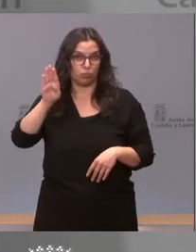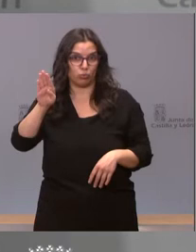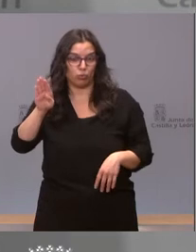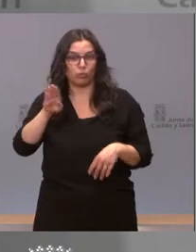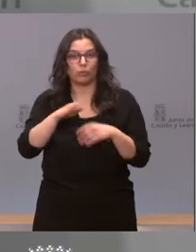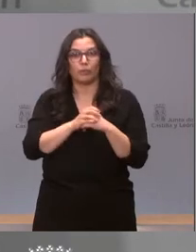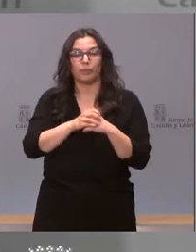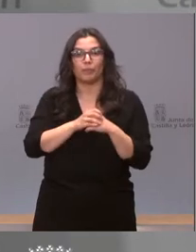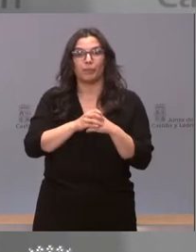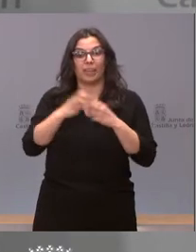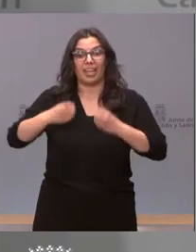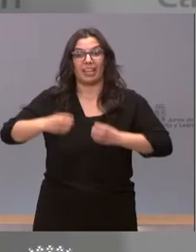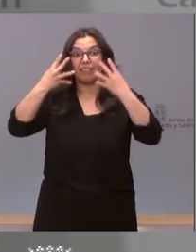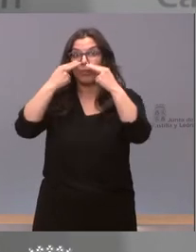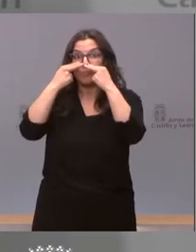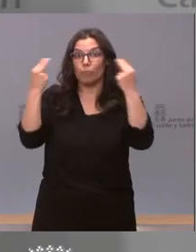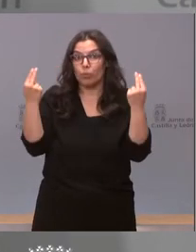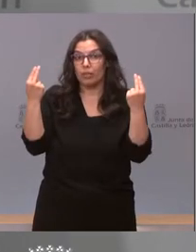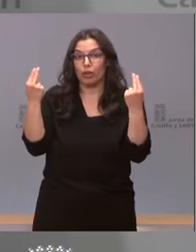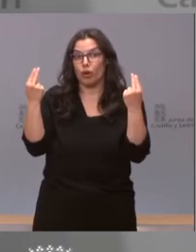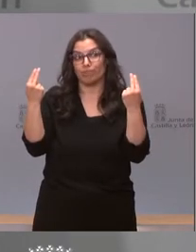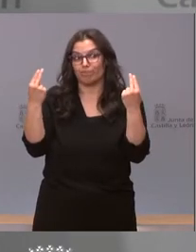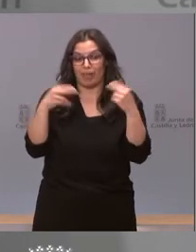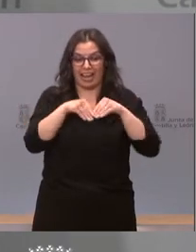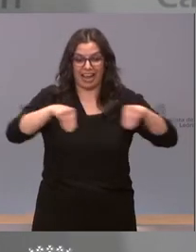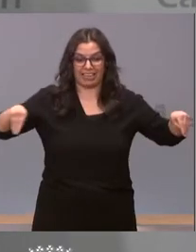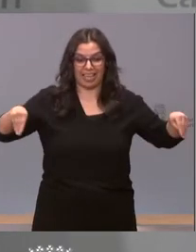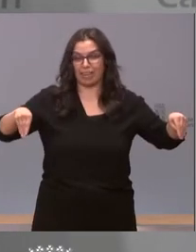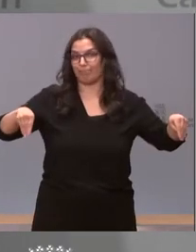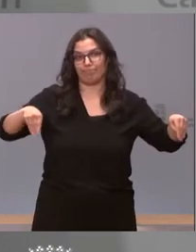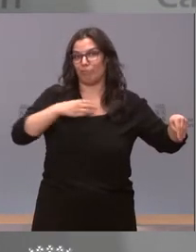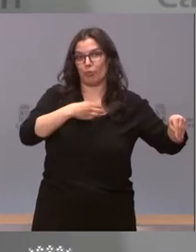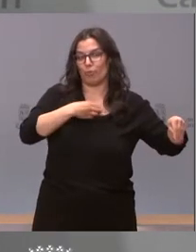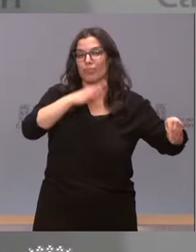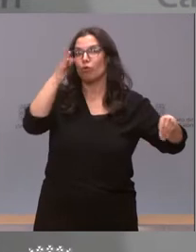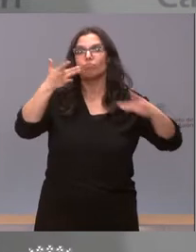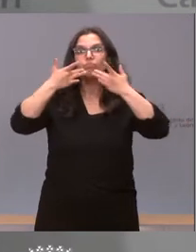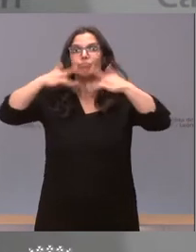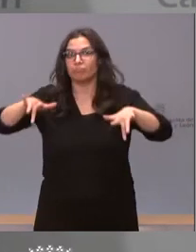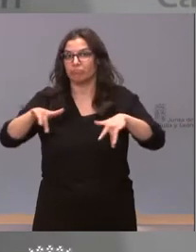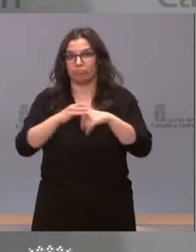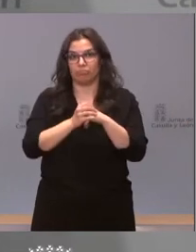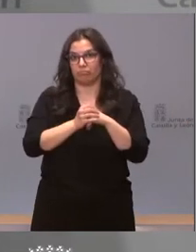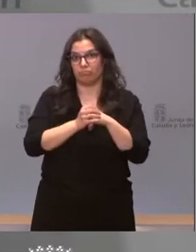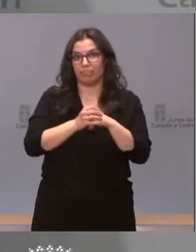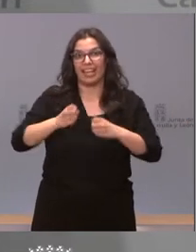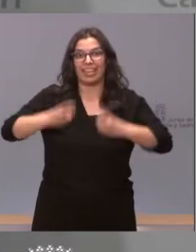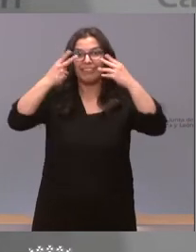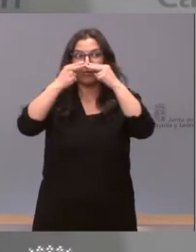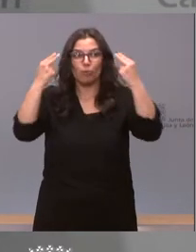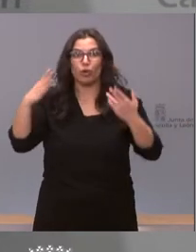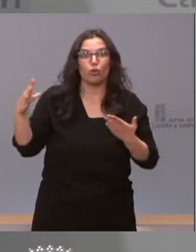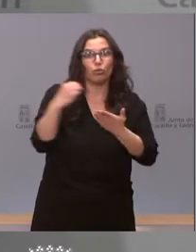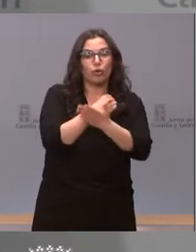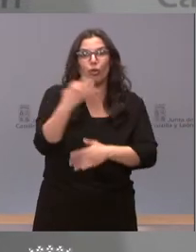de Burgos. Los edificios públicos no están para eso, son neutrales. Todos los edificios públicos deben de ser neutrales, no deben de